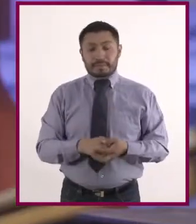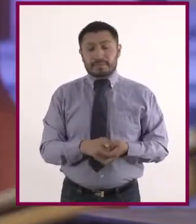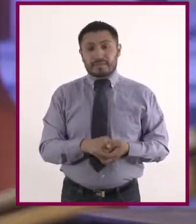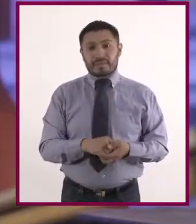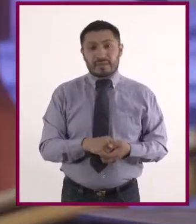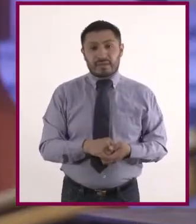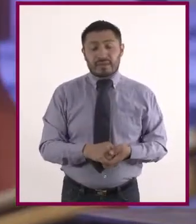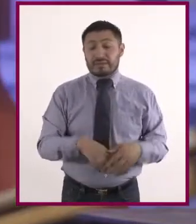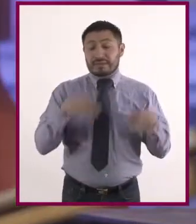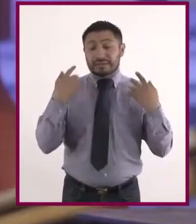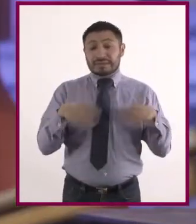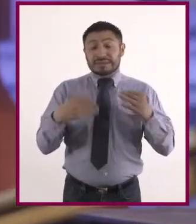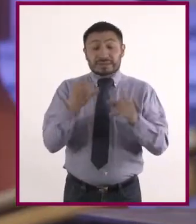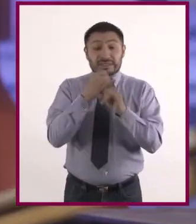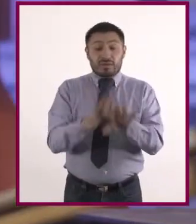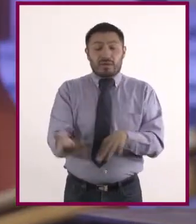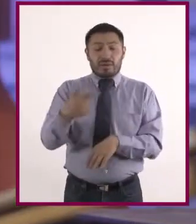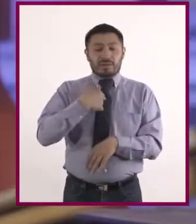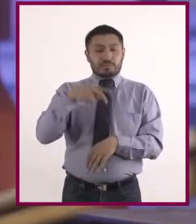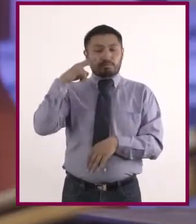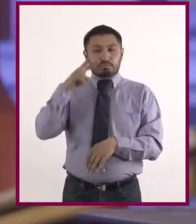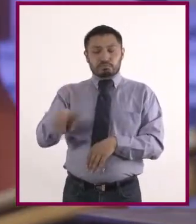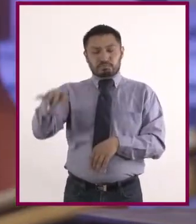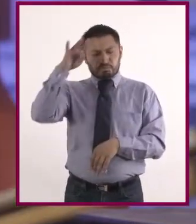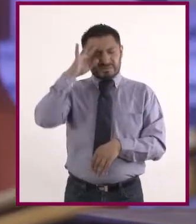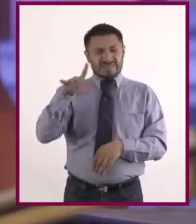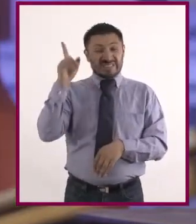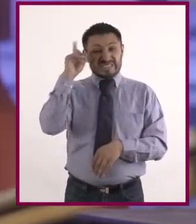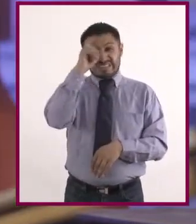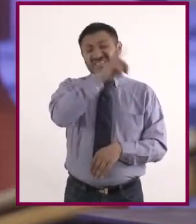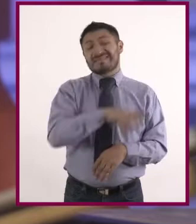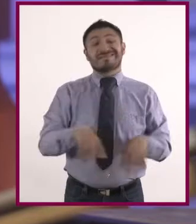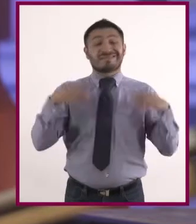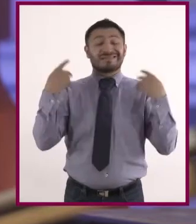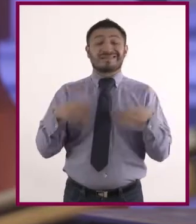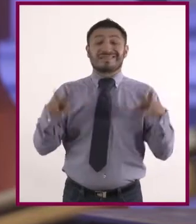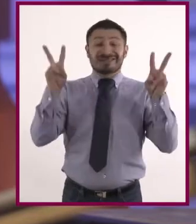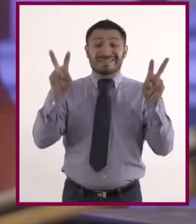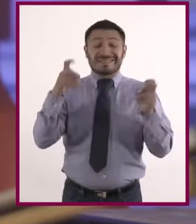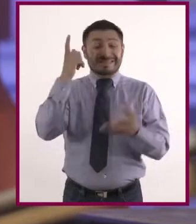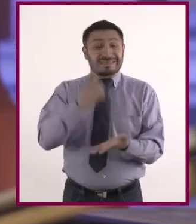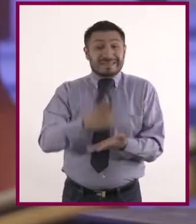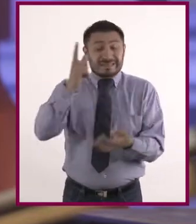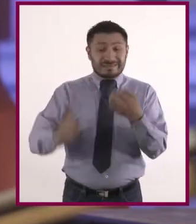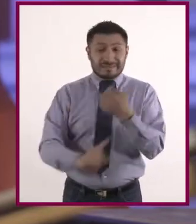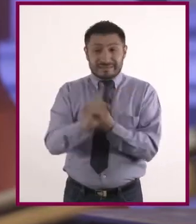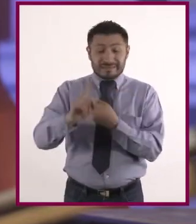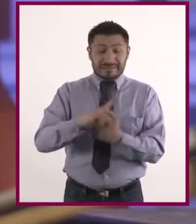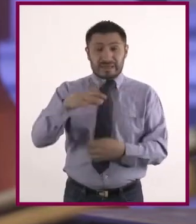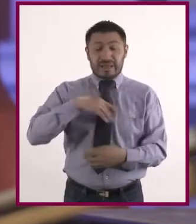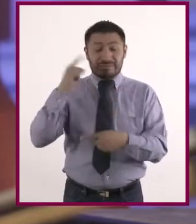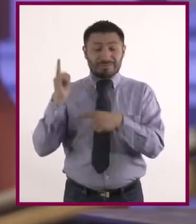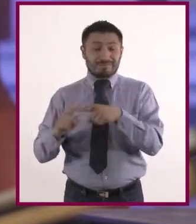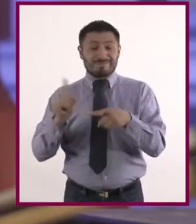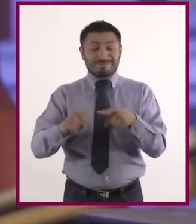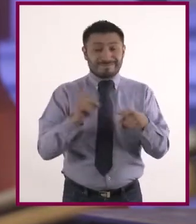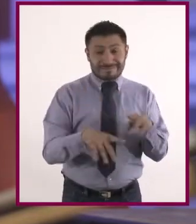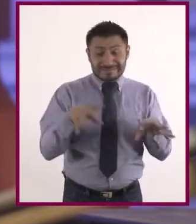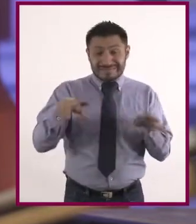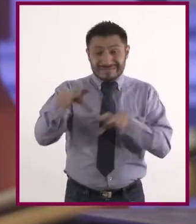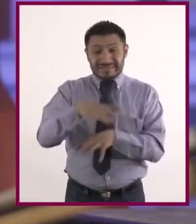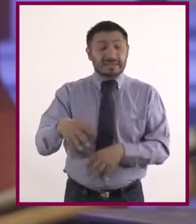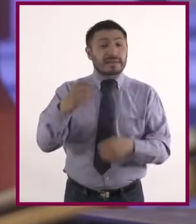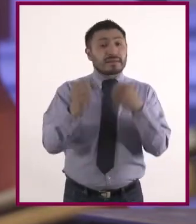Tremendo. Esta información me deja pensando en lo complicado que es el tema. Tiene tantas fases, sectores e intereses. Mientras en unos países